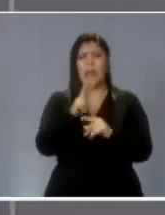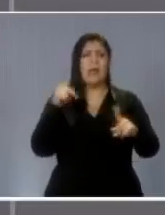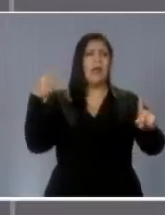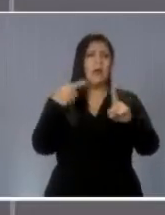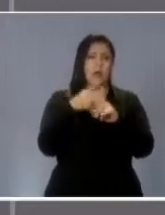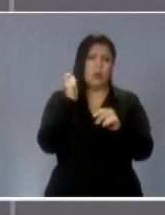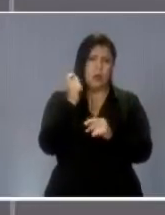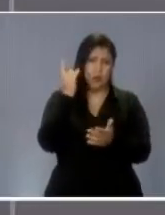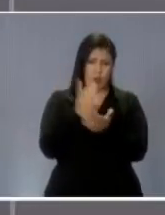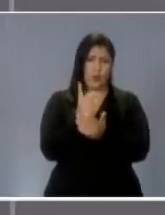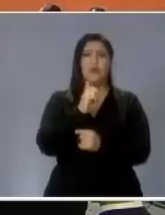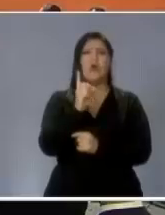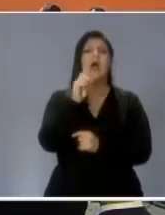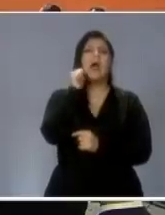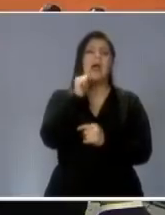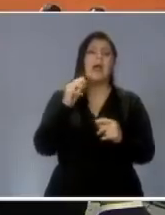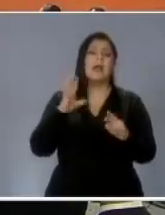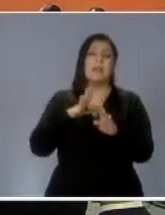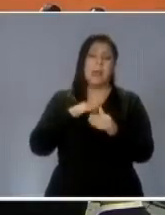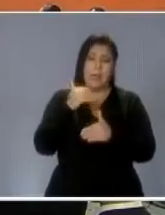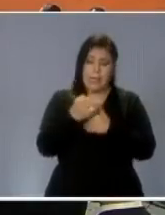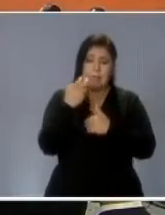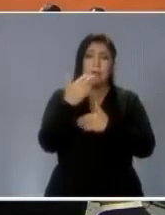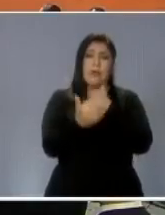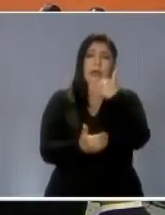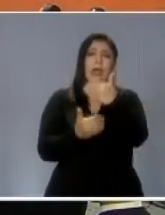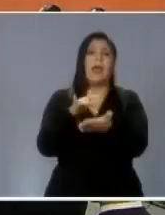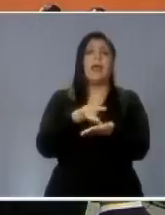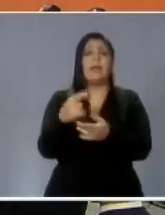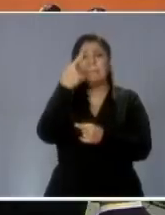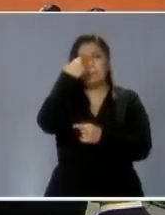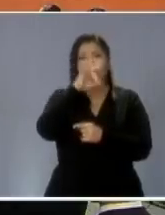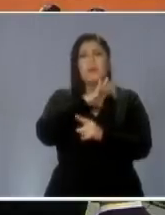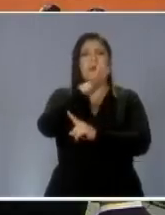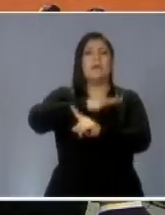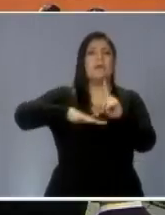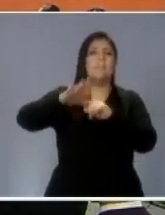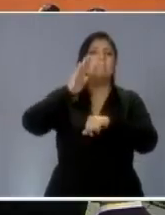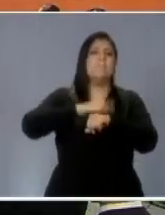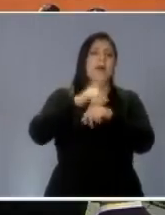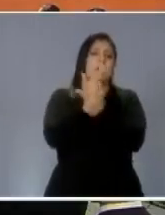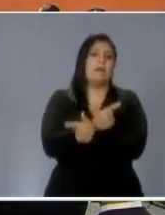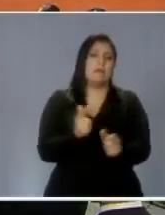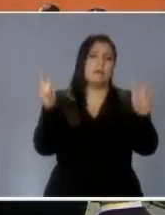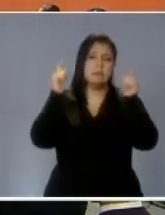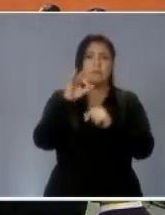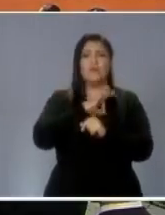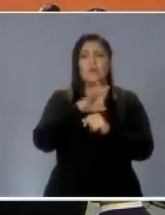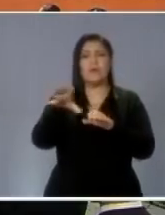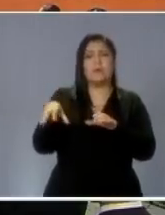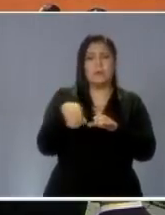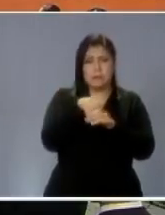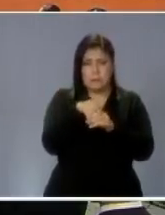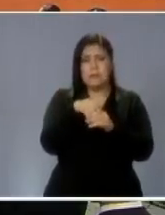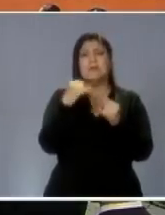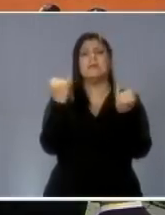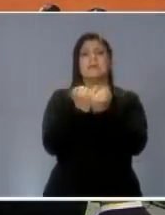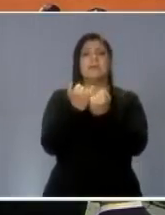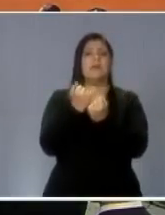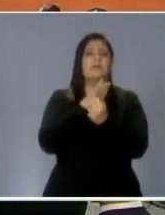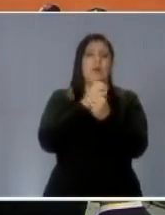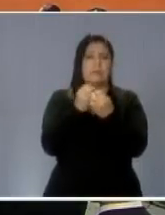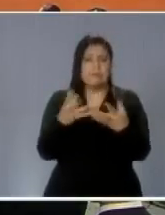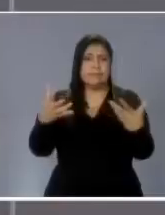mismas, han sido medios para avanzar hacia una sociedad más libre, incluyente y